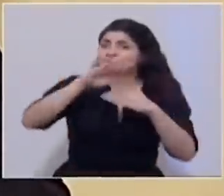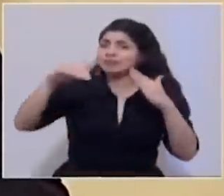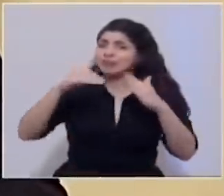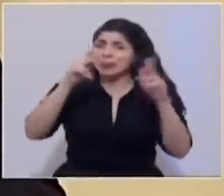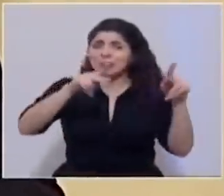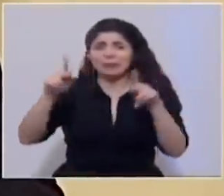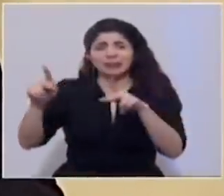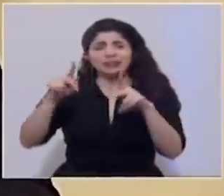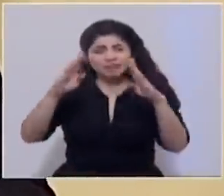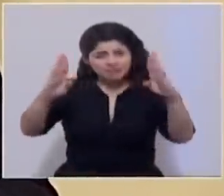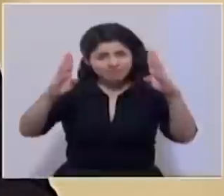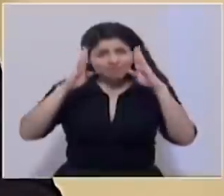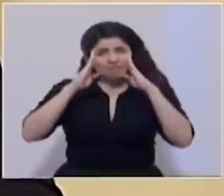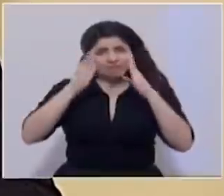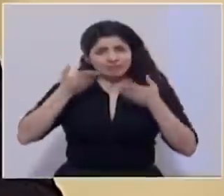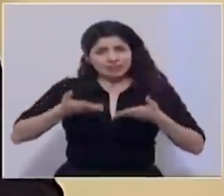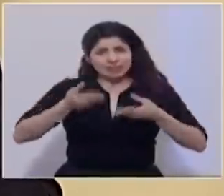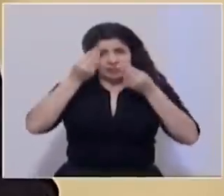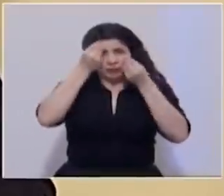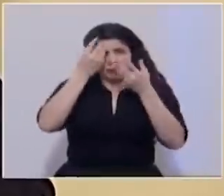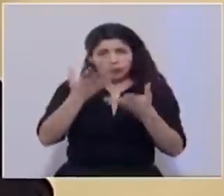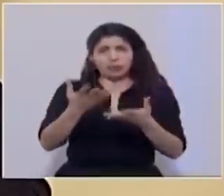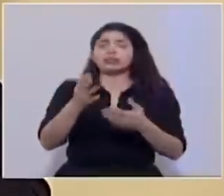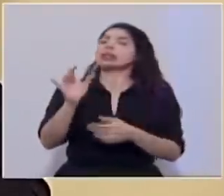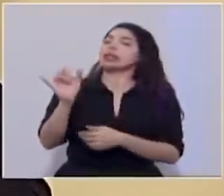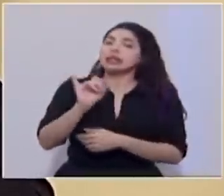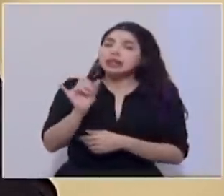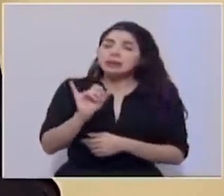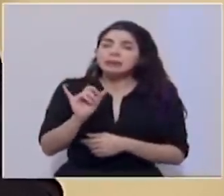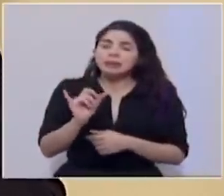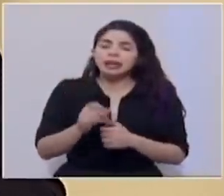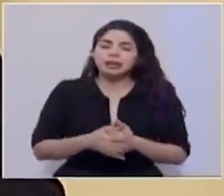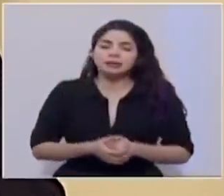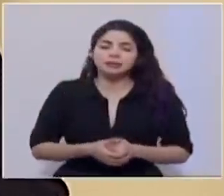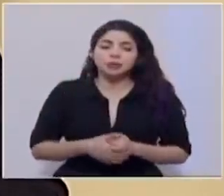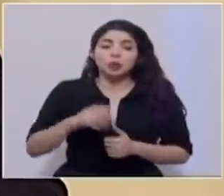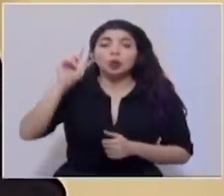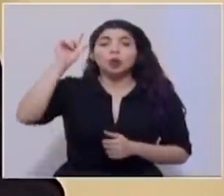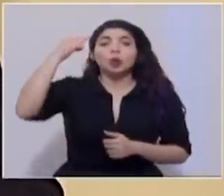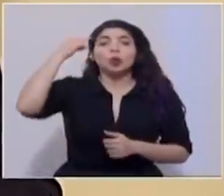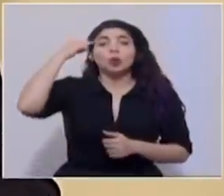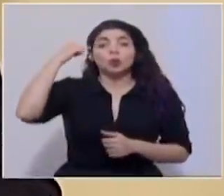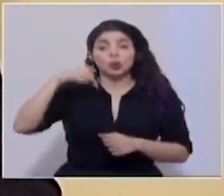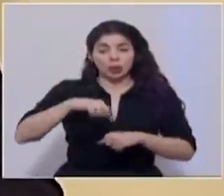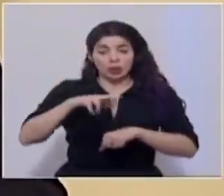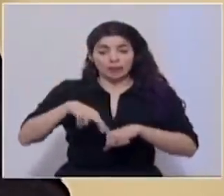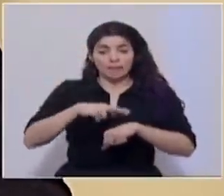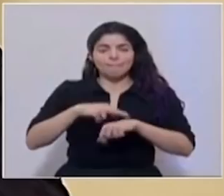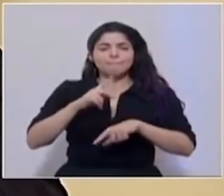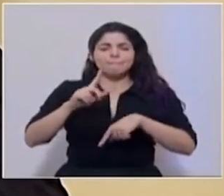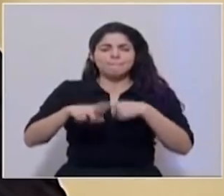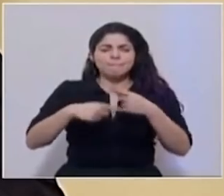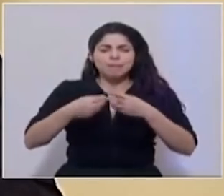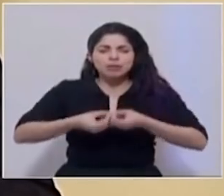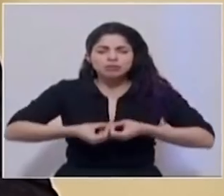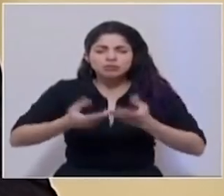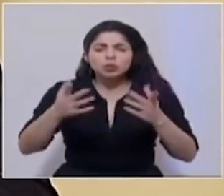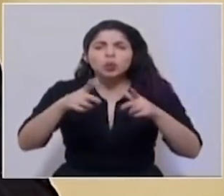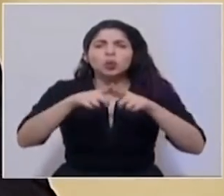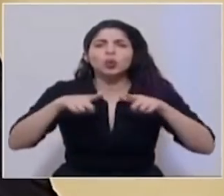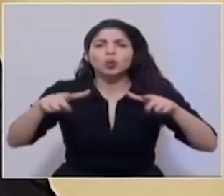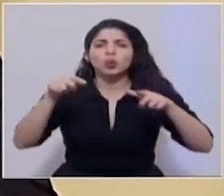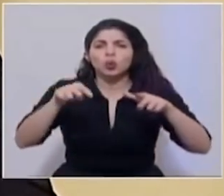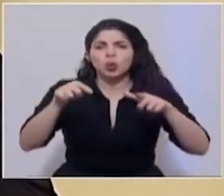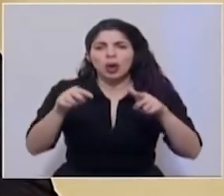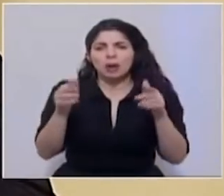a esta información, también el gobierno de la República pondrá a disposición un micrositio donde